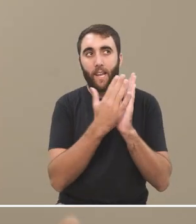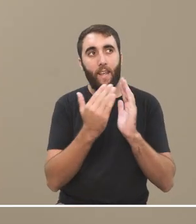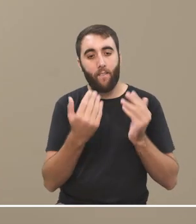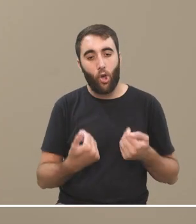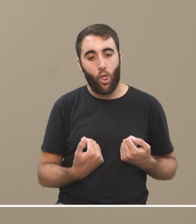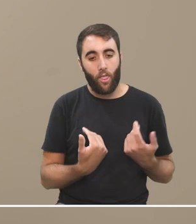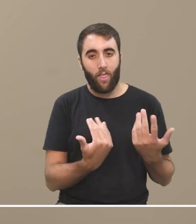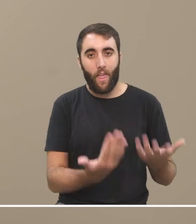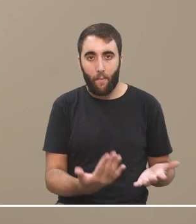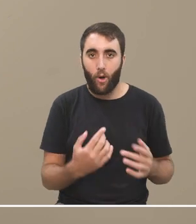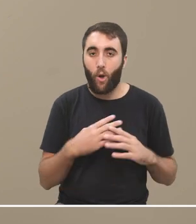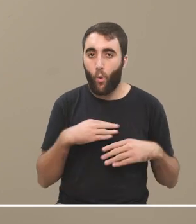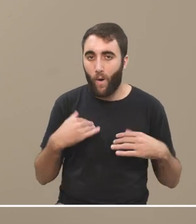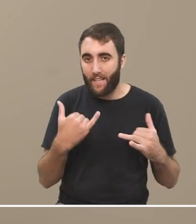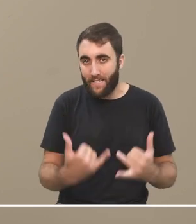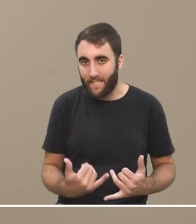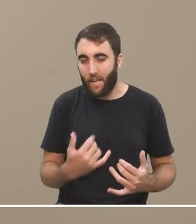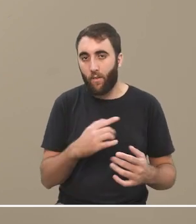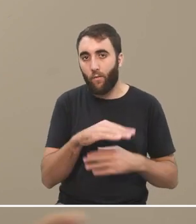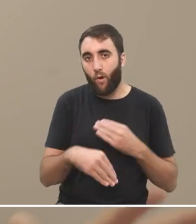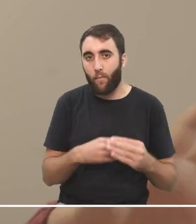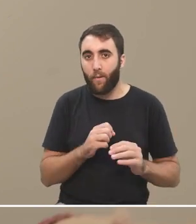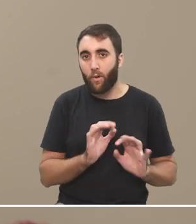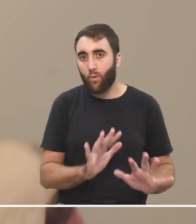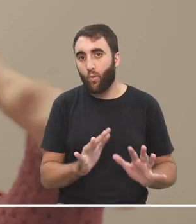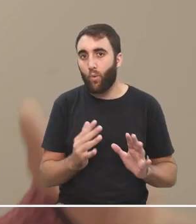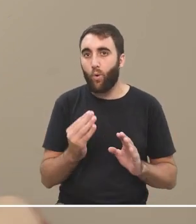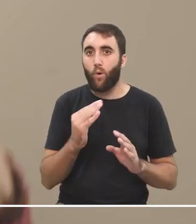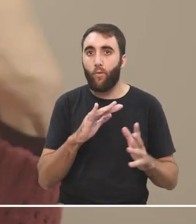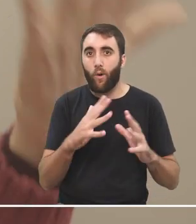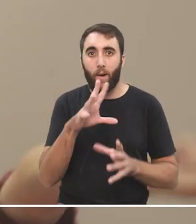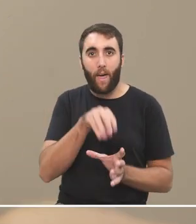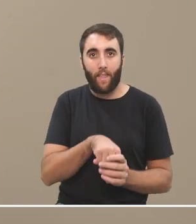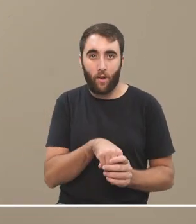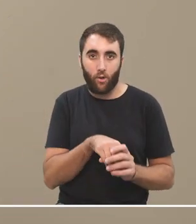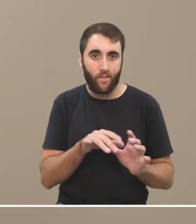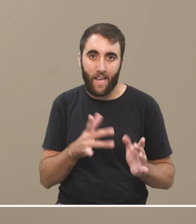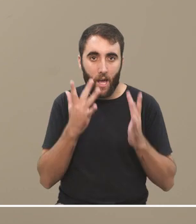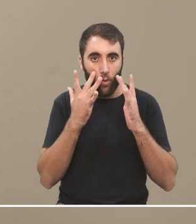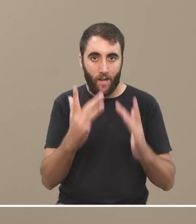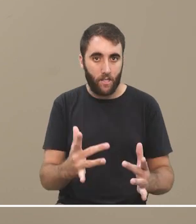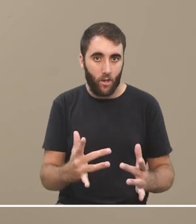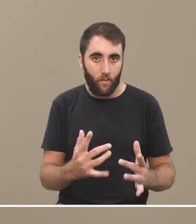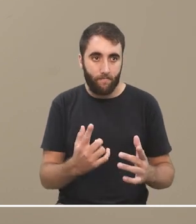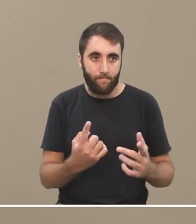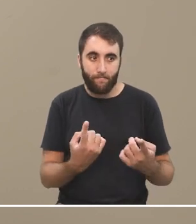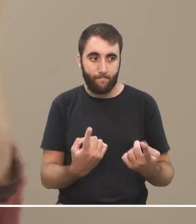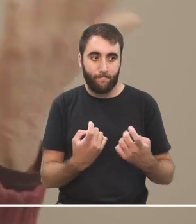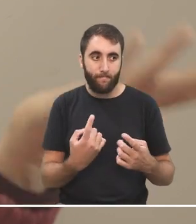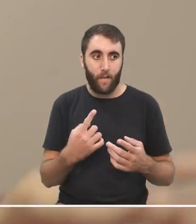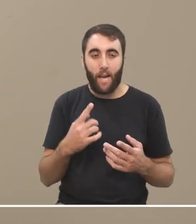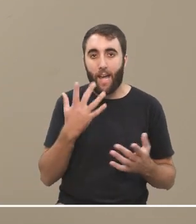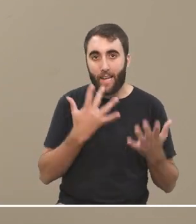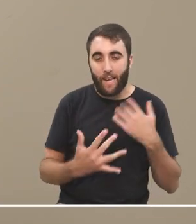cultural, como se diría ahora. Formaba parte de lo que se consideraba la formación cívica,